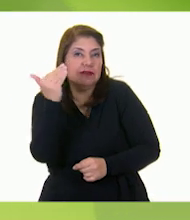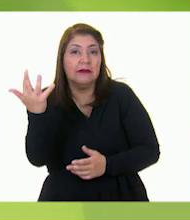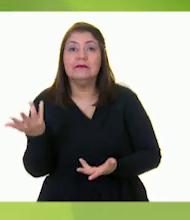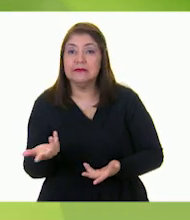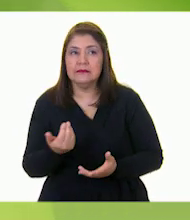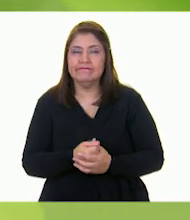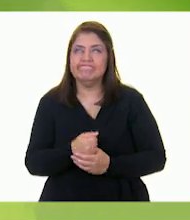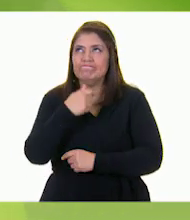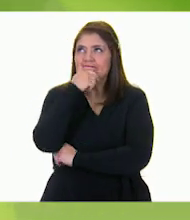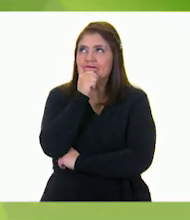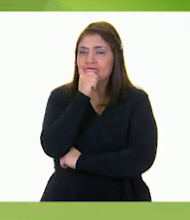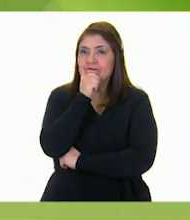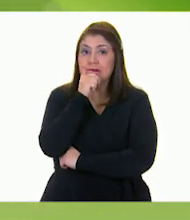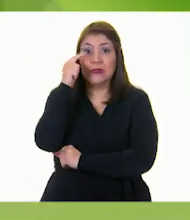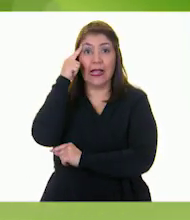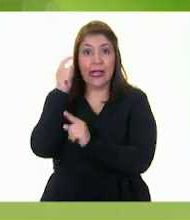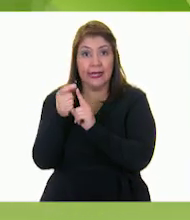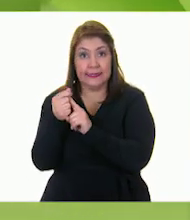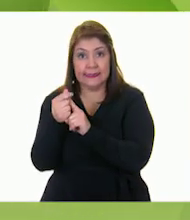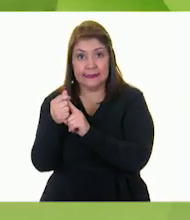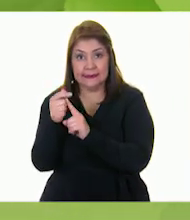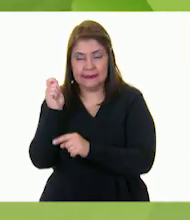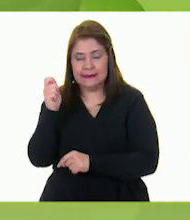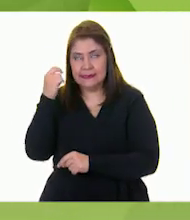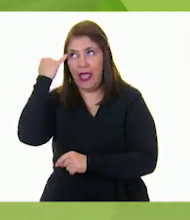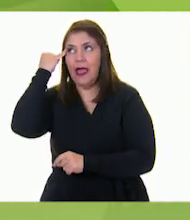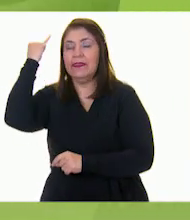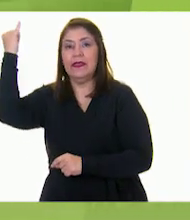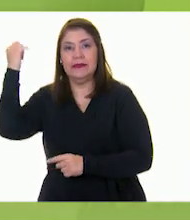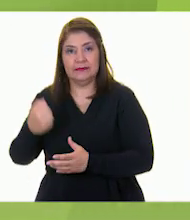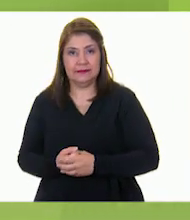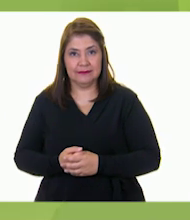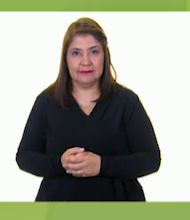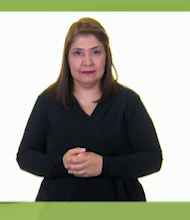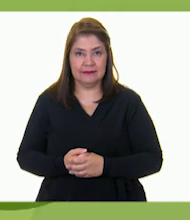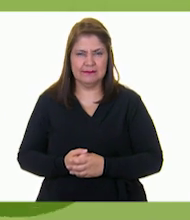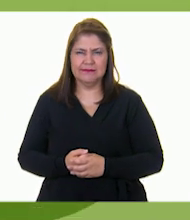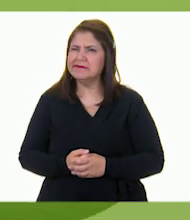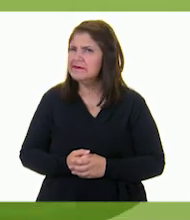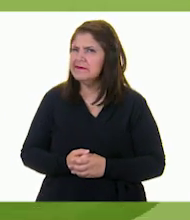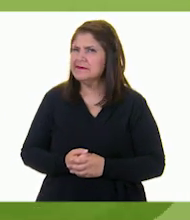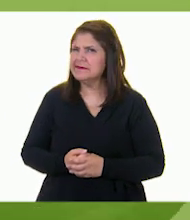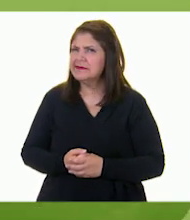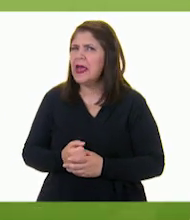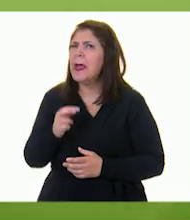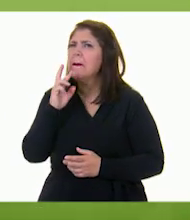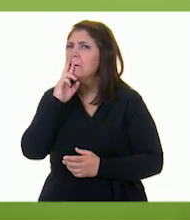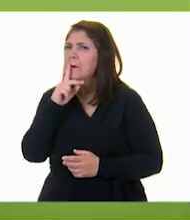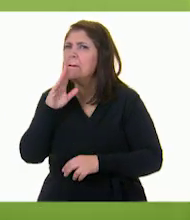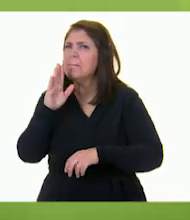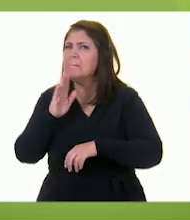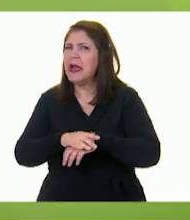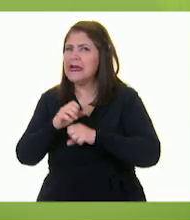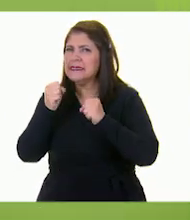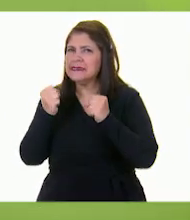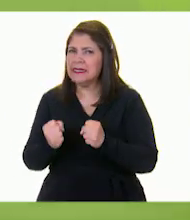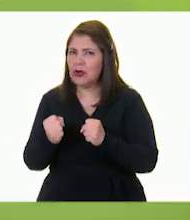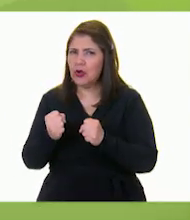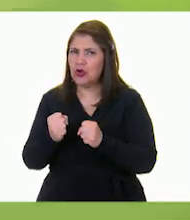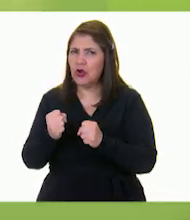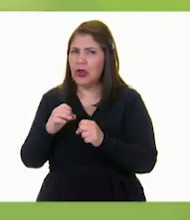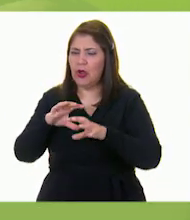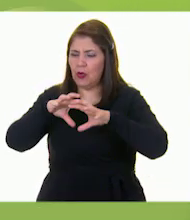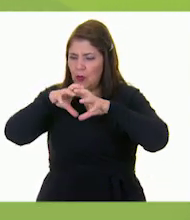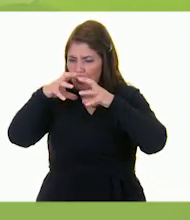Entonces, a Maní se le ocurrió una idea. ¿Y si nos metemos con todo y nuestra cáscara en una bolsita?